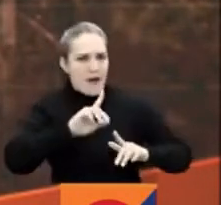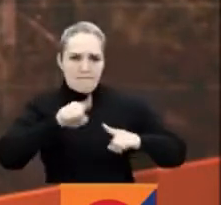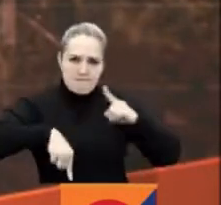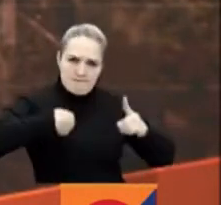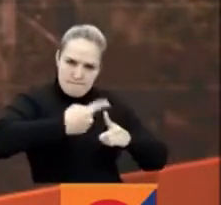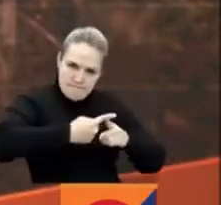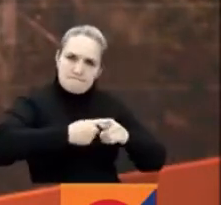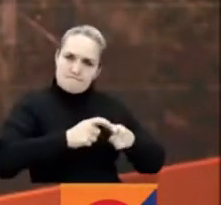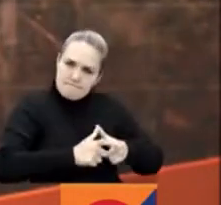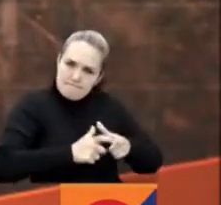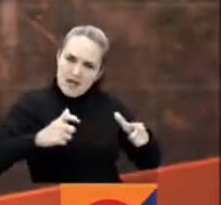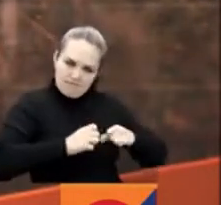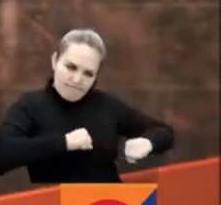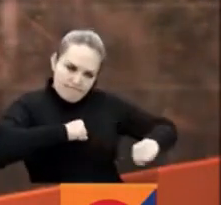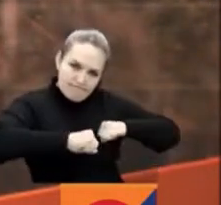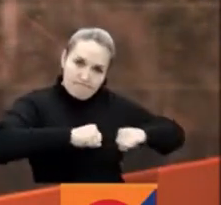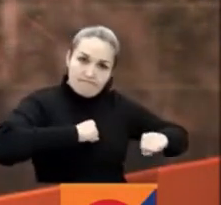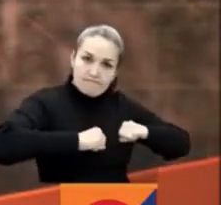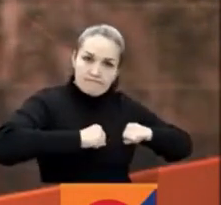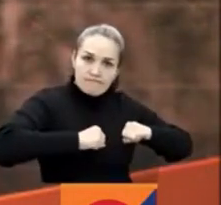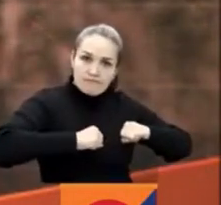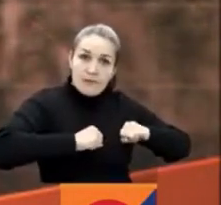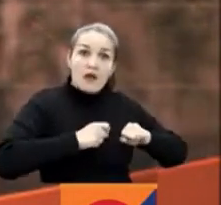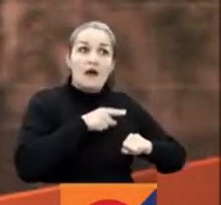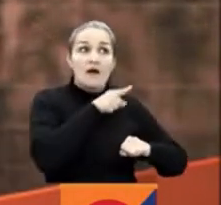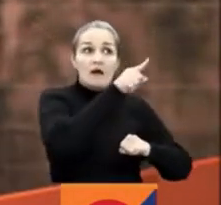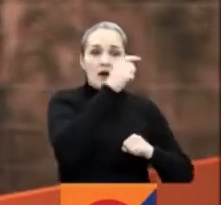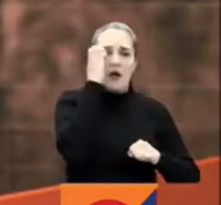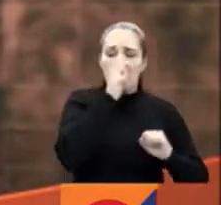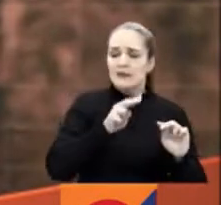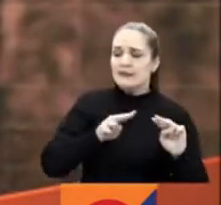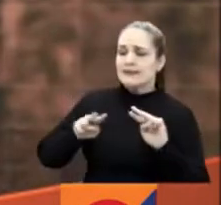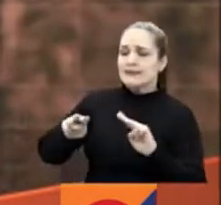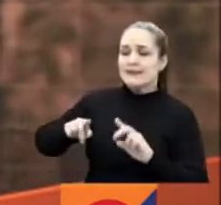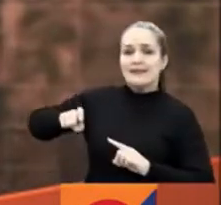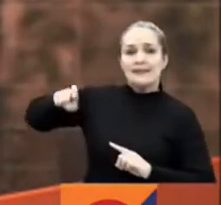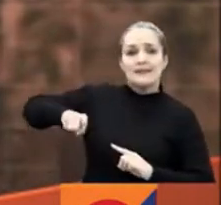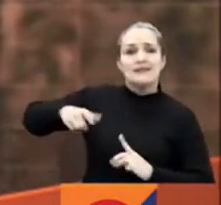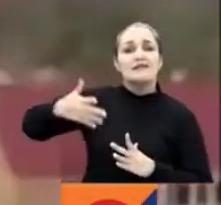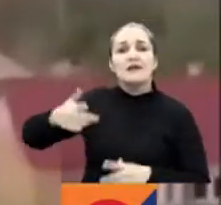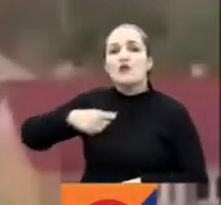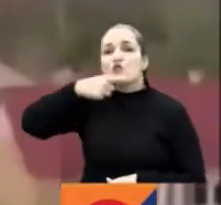Precisamente esto, mientras la puja por el gas ruso, por ejemplo, ponen aprietos a Europa.